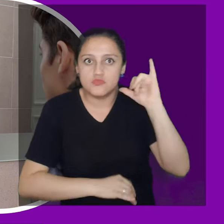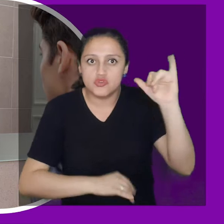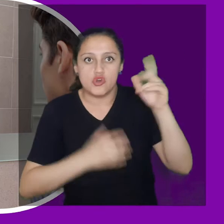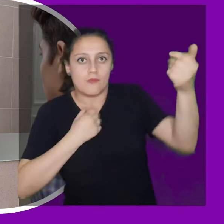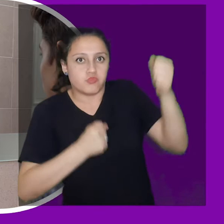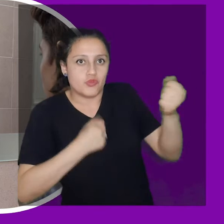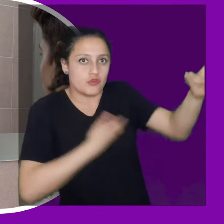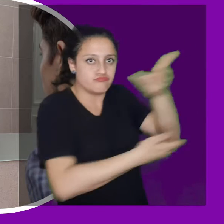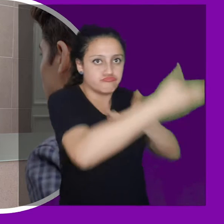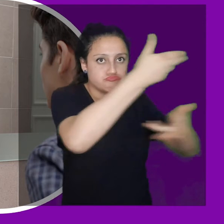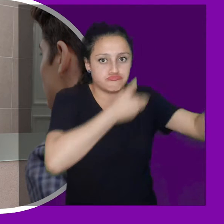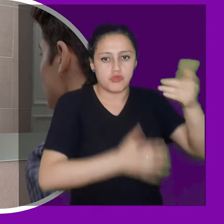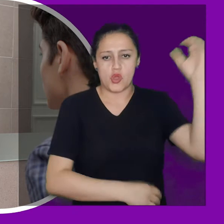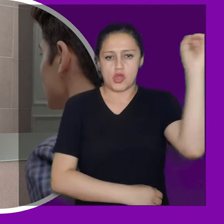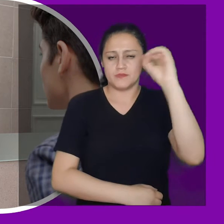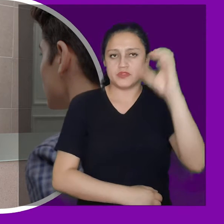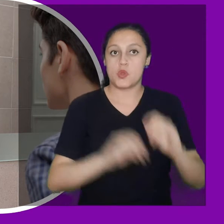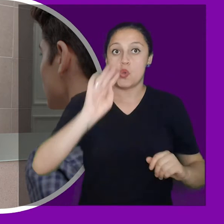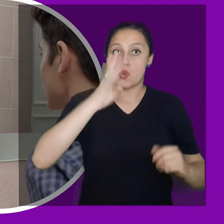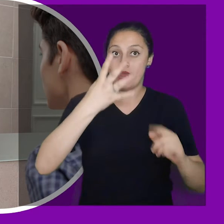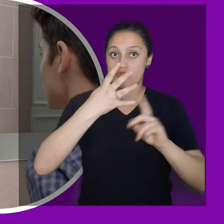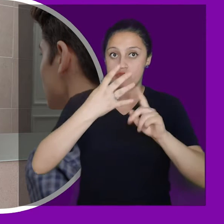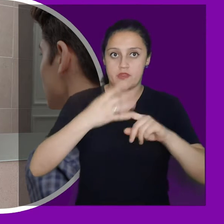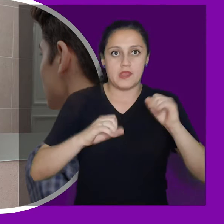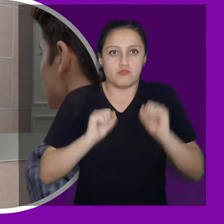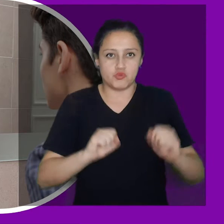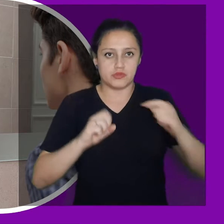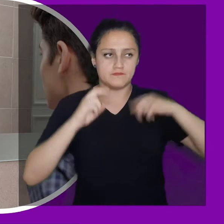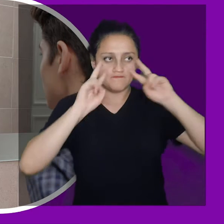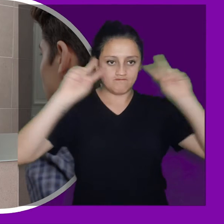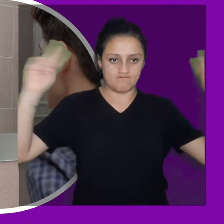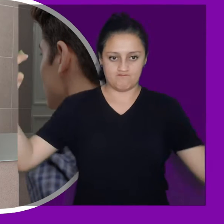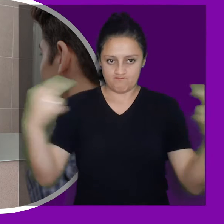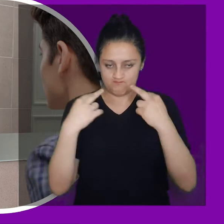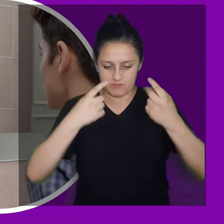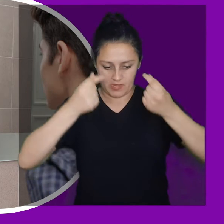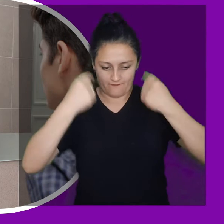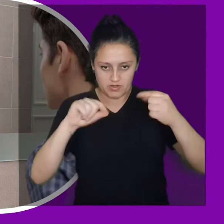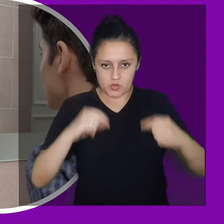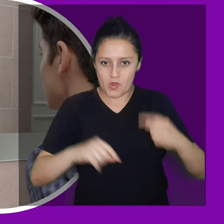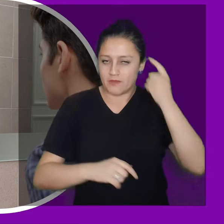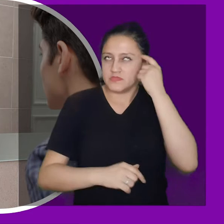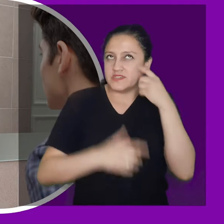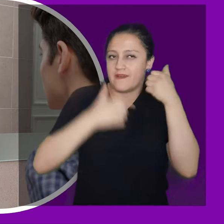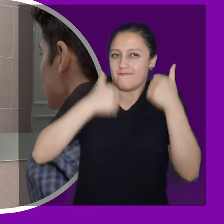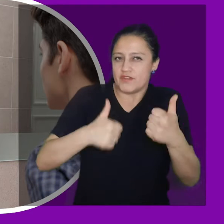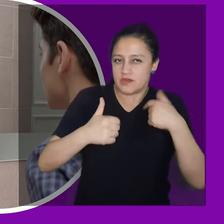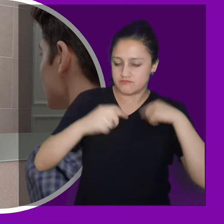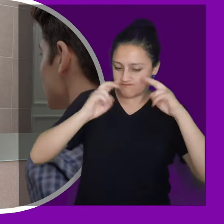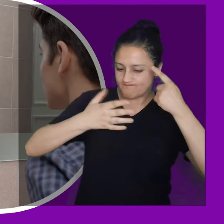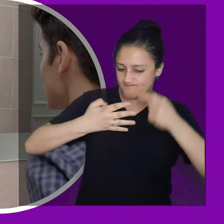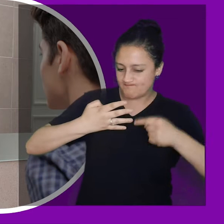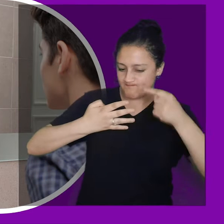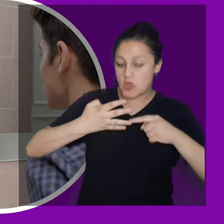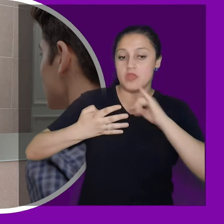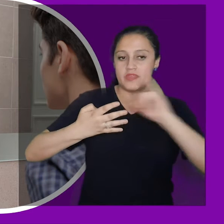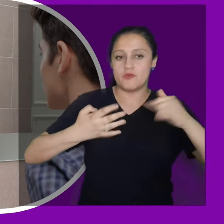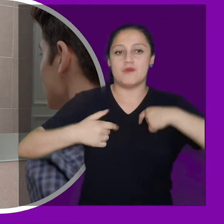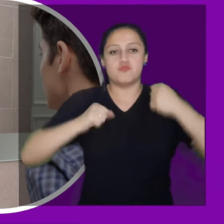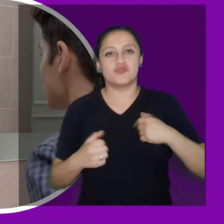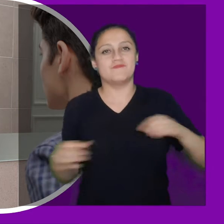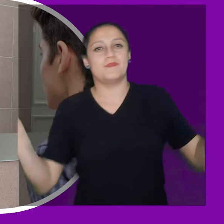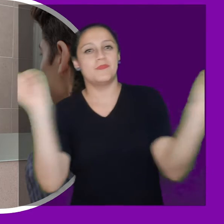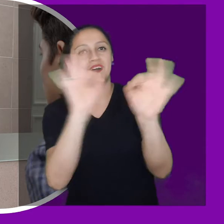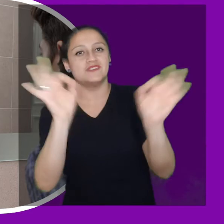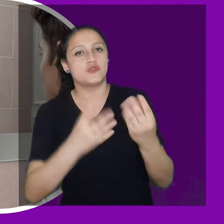escrito. Cuarto, ejercitar tu capacidad autocrítica a fin de recoger positivamente los comentarios surgidos hacia